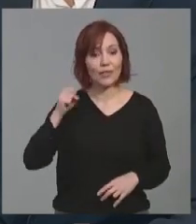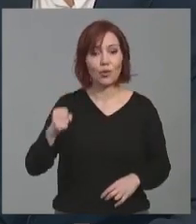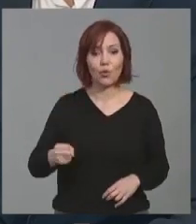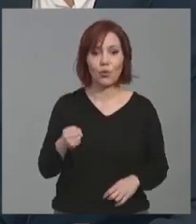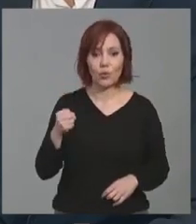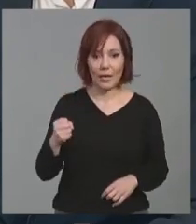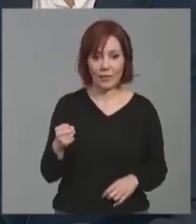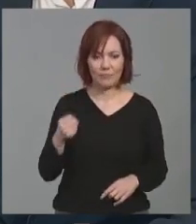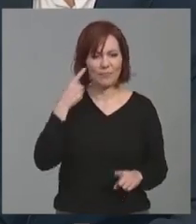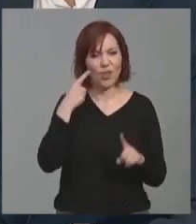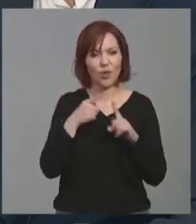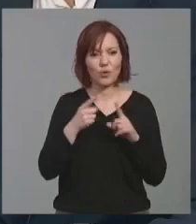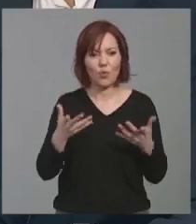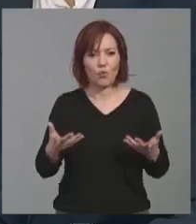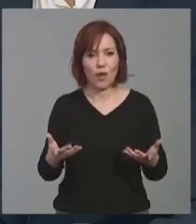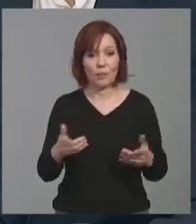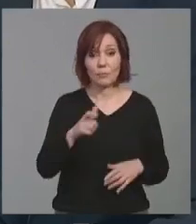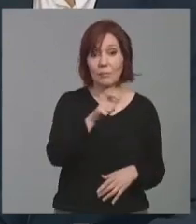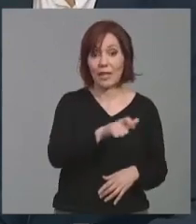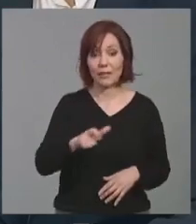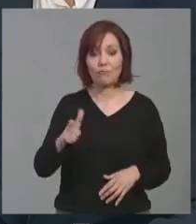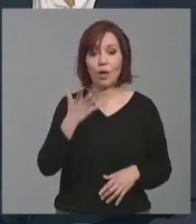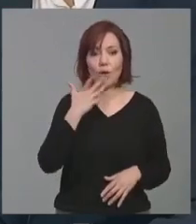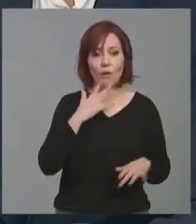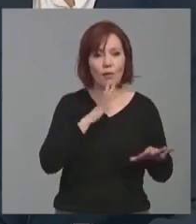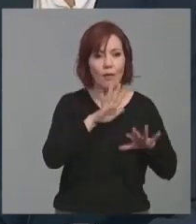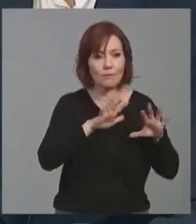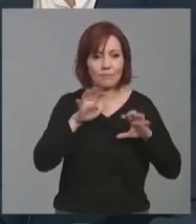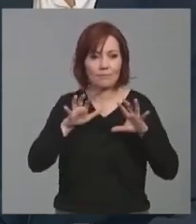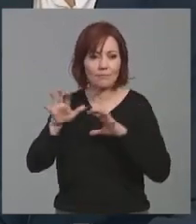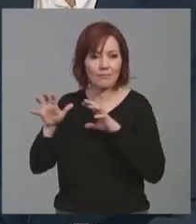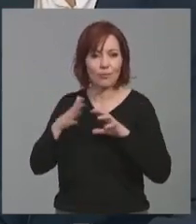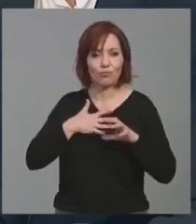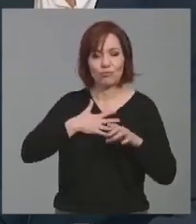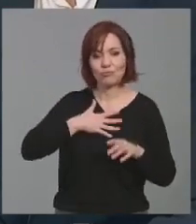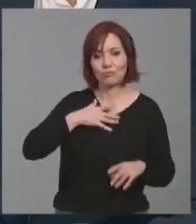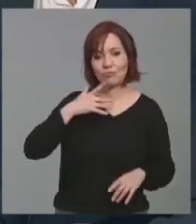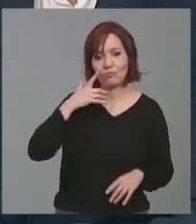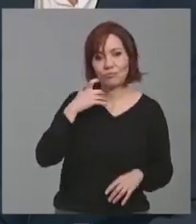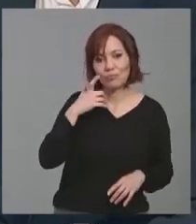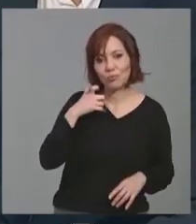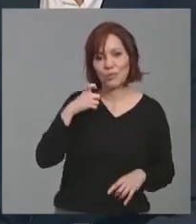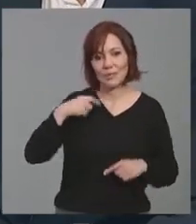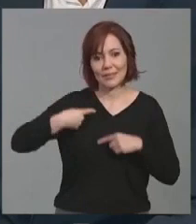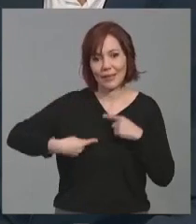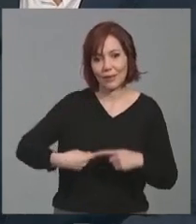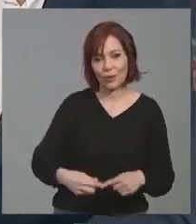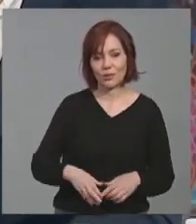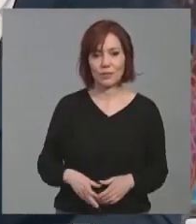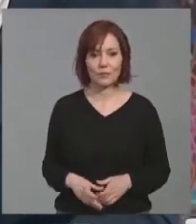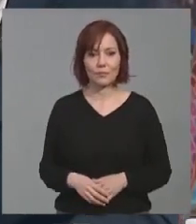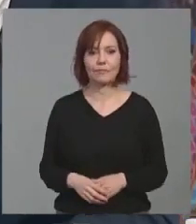encaminado a aquel visitante, que el peregrino se empape de nuestras culturas y nuestras tradiciones. ¿Qué ofrece exactamente? Bueno, la gran